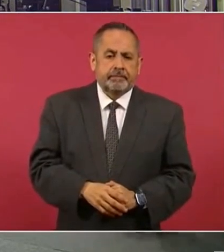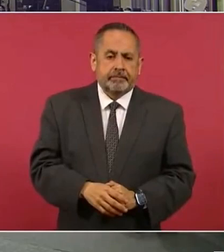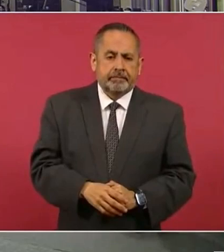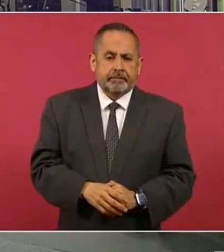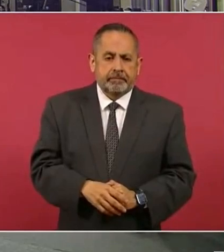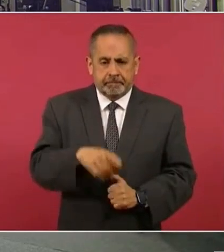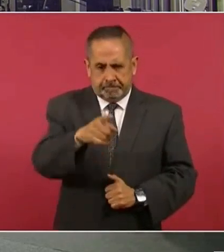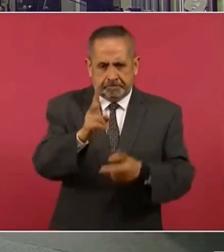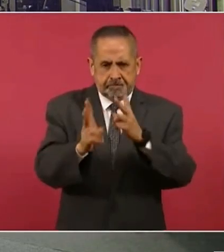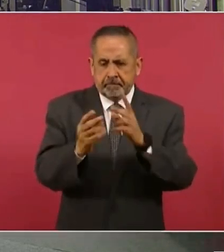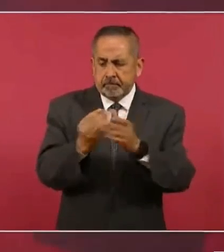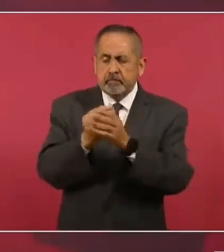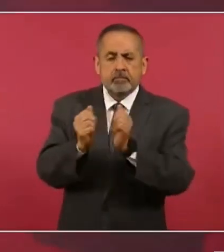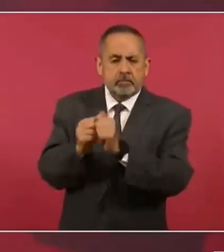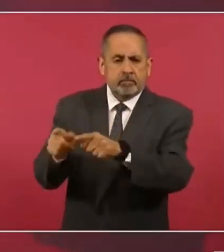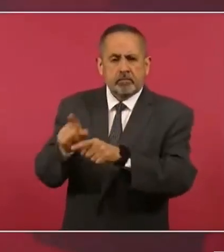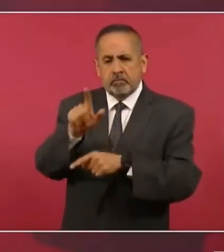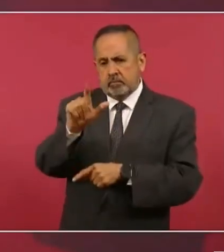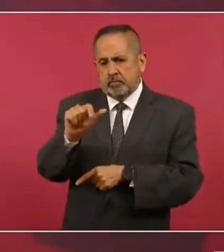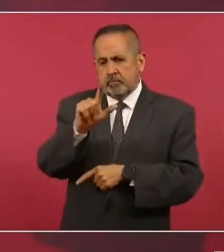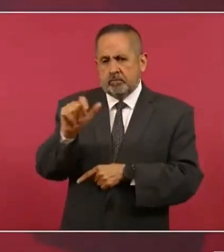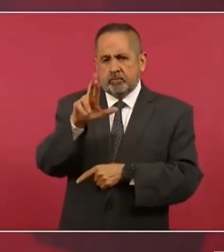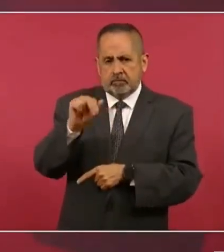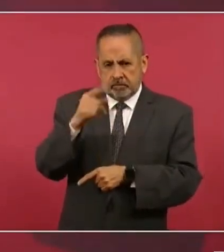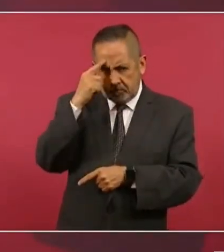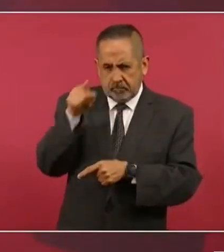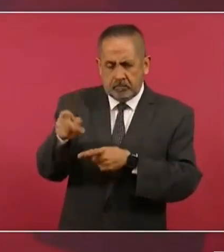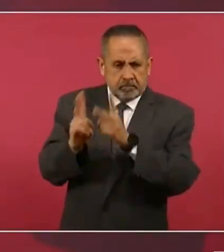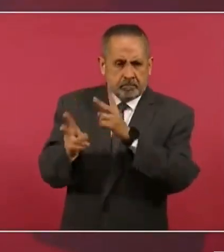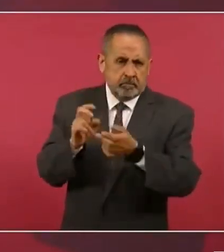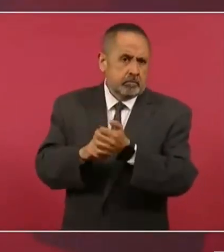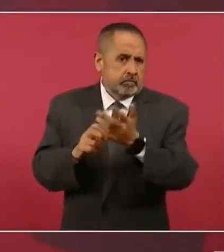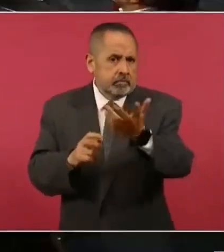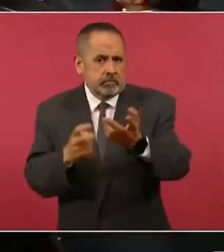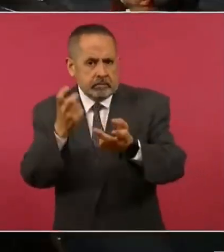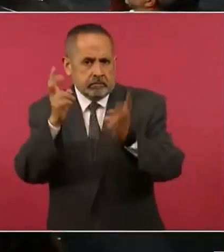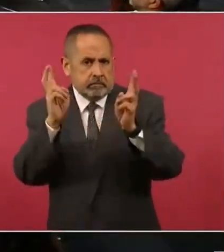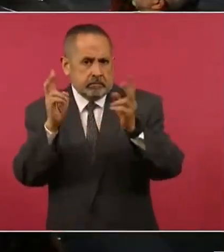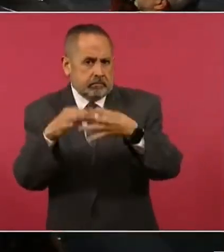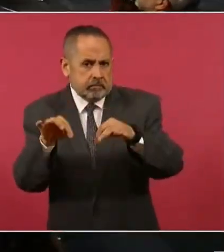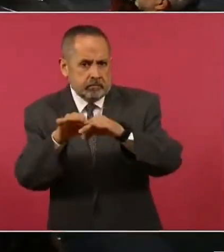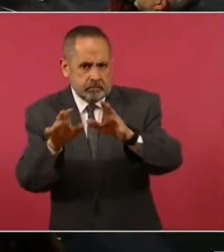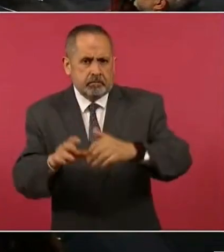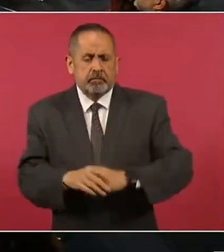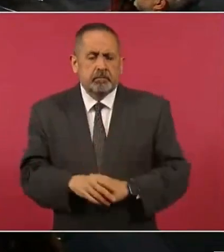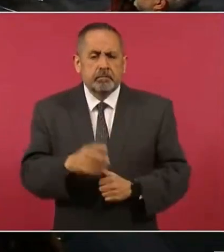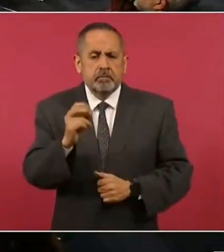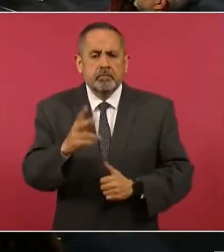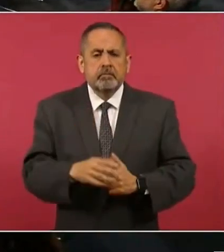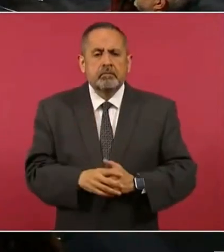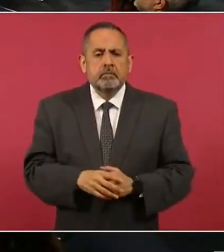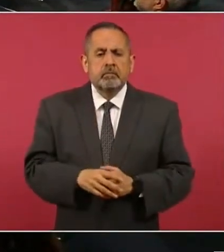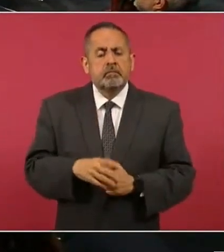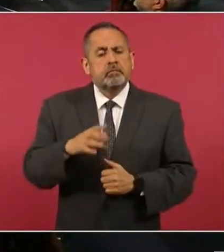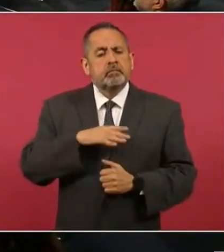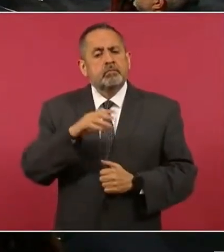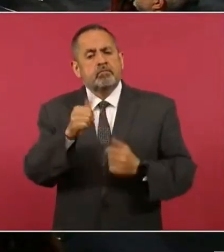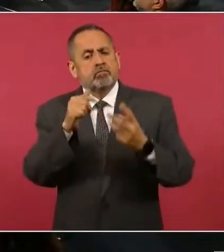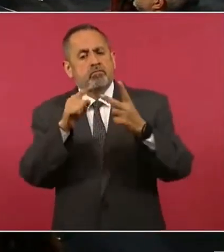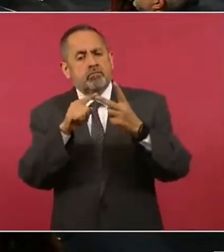los va a recibir Lázaro ah ok para ah si porque si es un tema si ok perfecto hay otros temas que ya voy a tratar